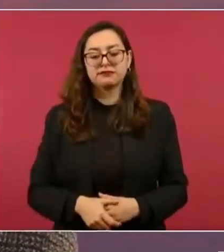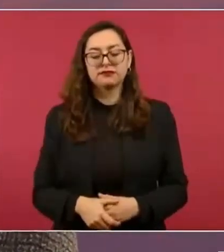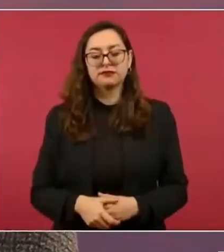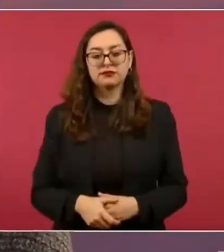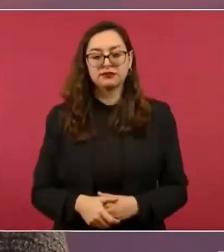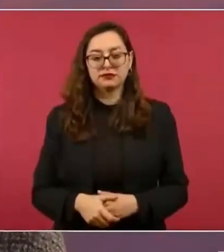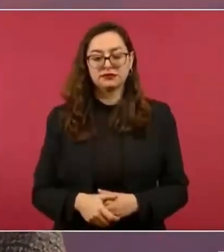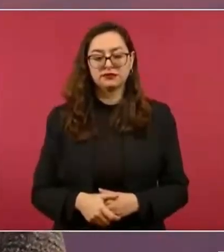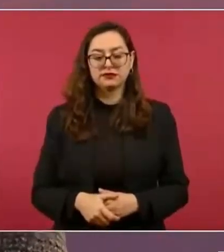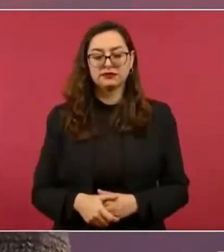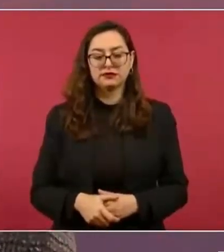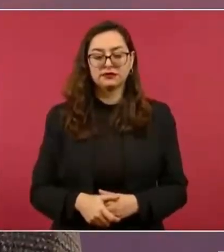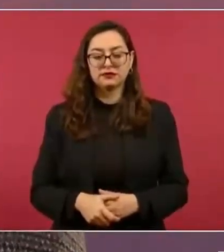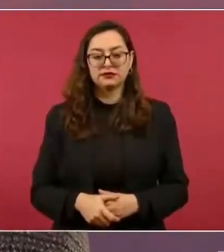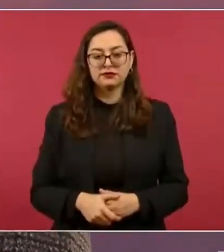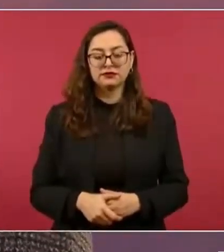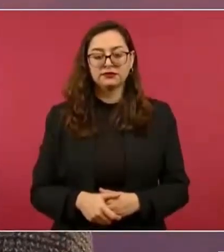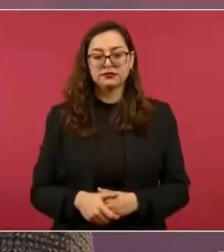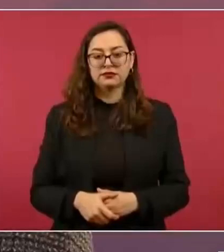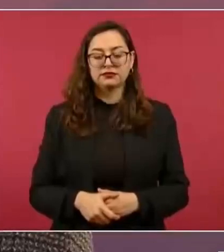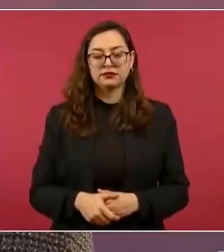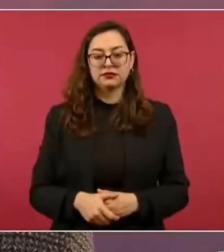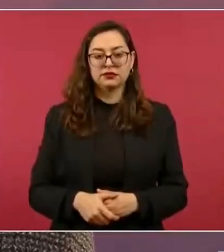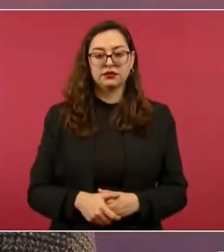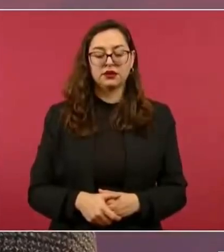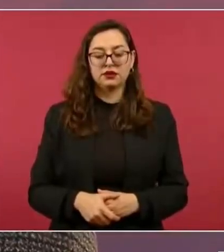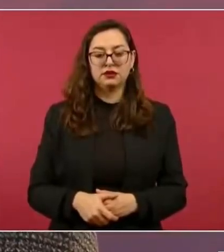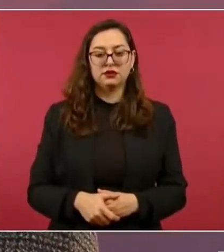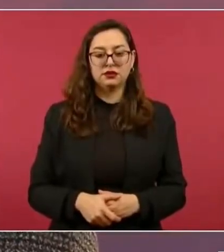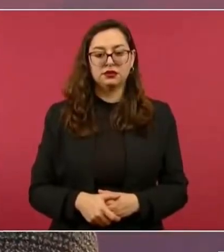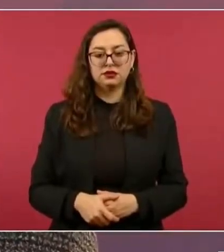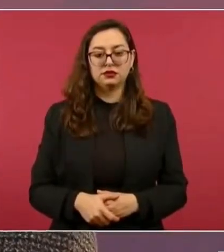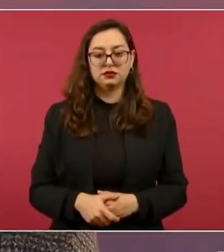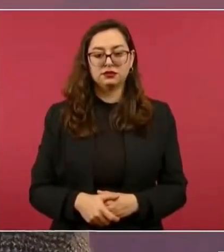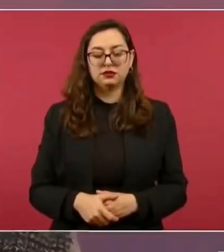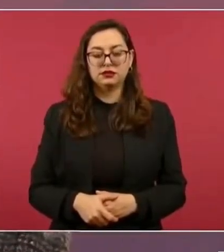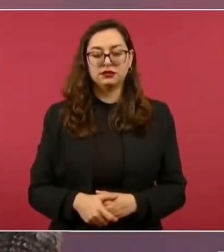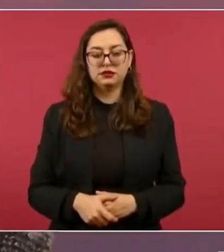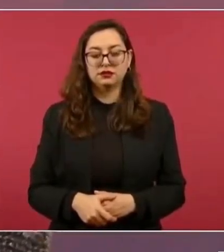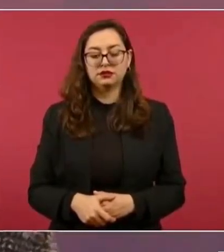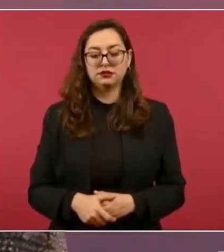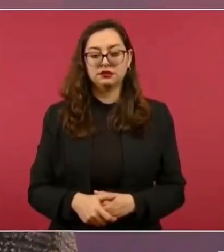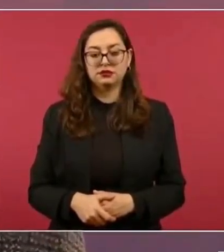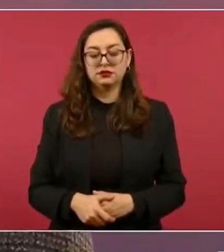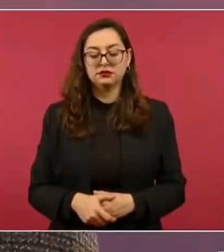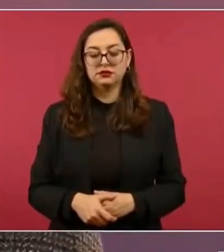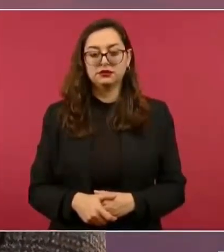Todos los que vienen, solo aquí,